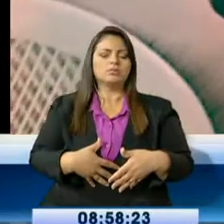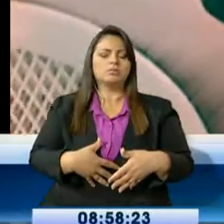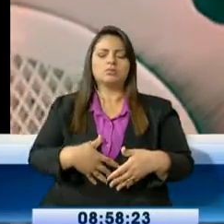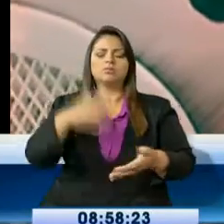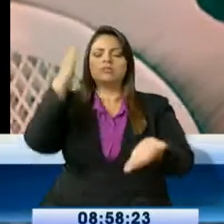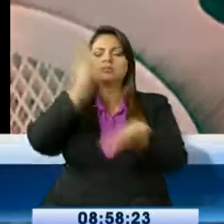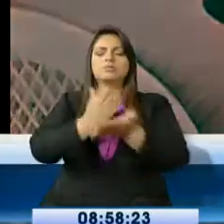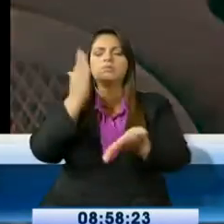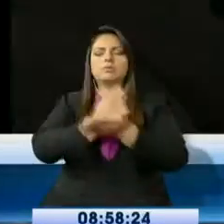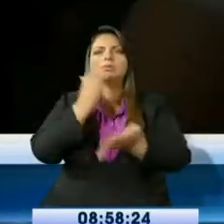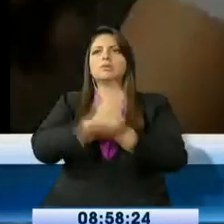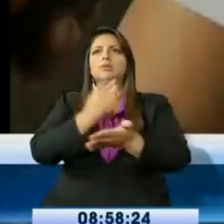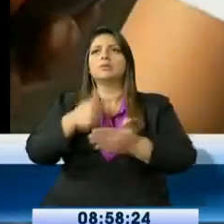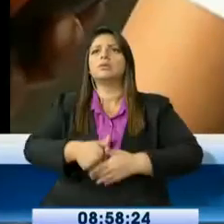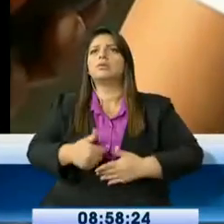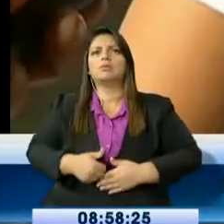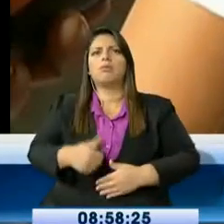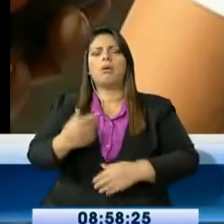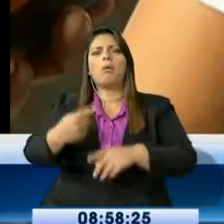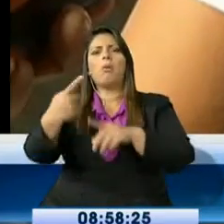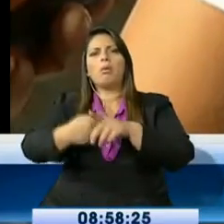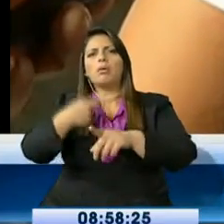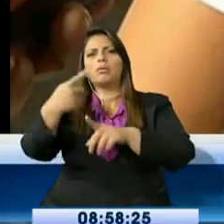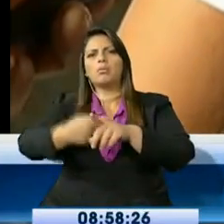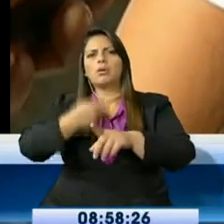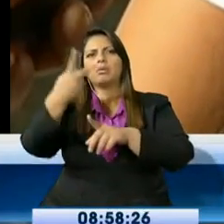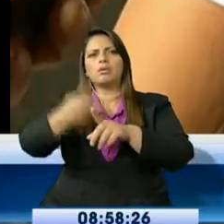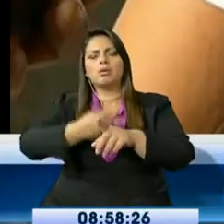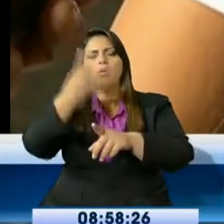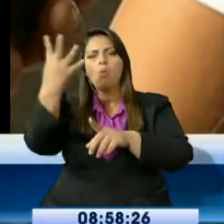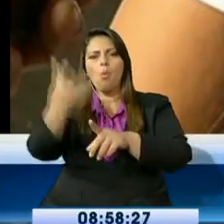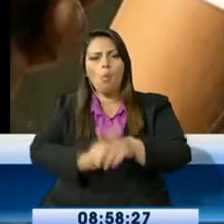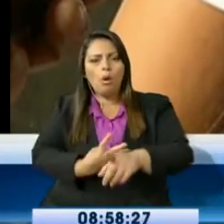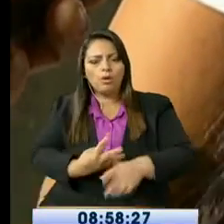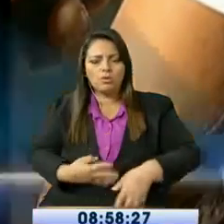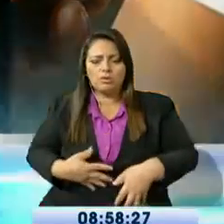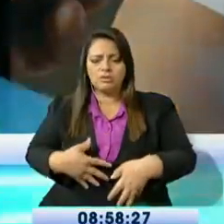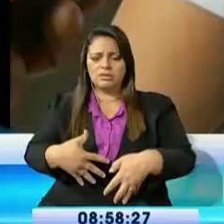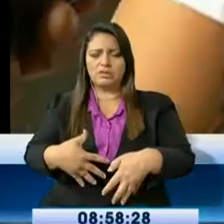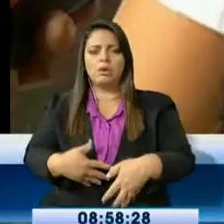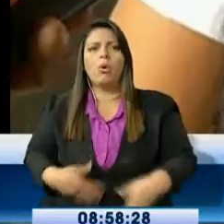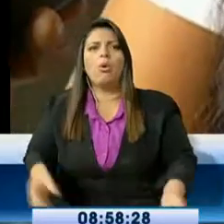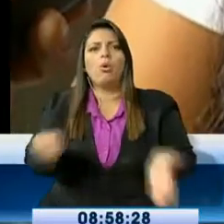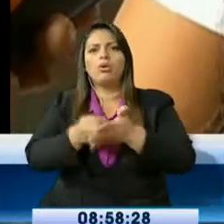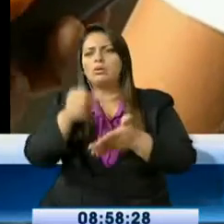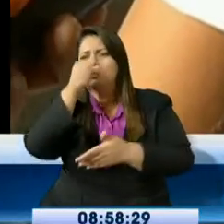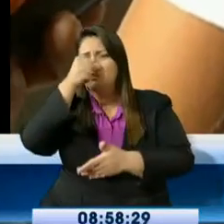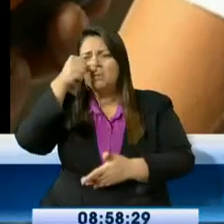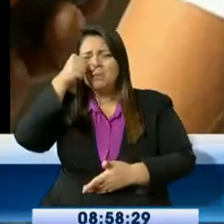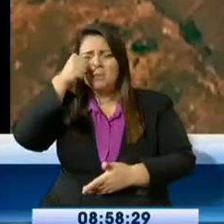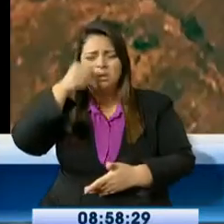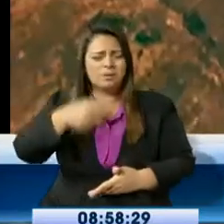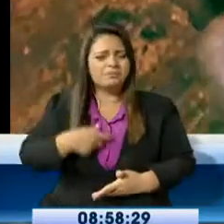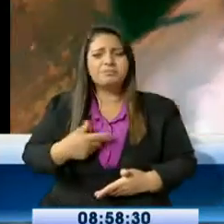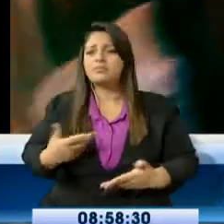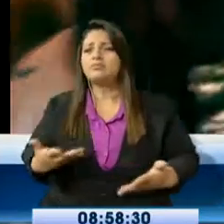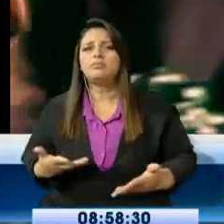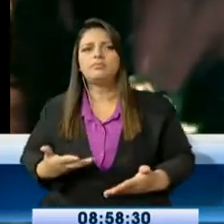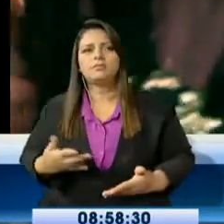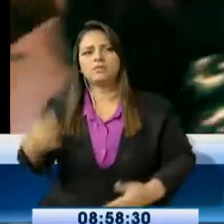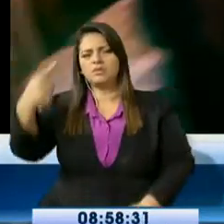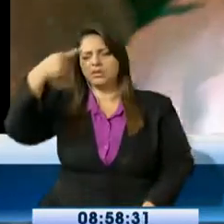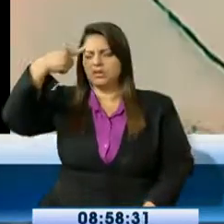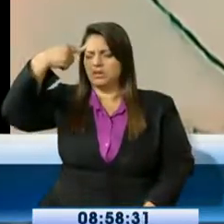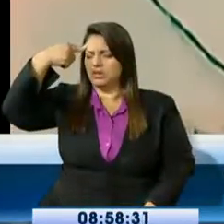pensaba mucho por lo del bebé, yo decía, mi bebé va a salir enfermo, va a tener un problema, ya pues, por eso yo dije no más, por eso yo